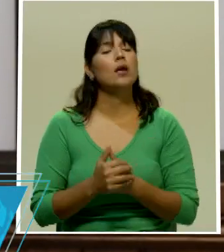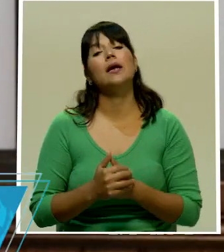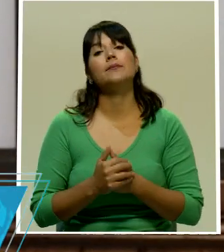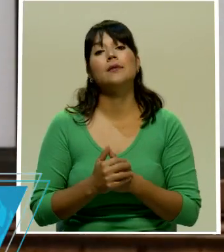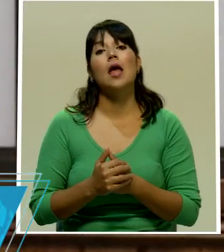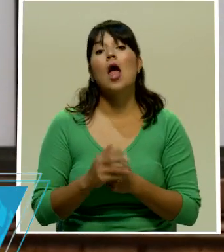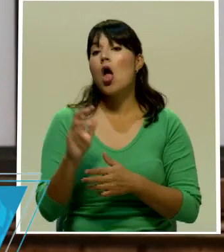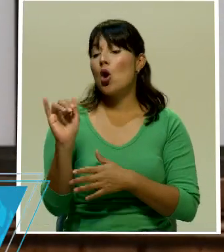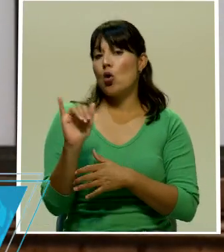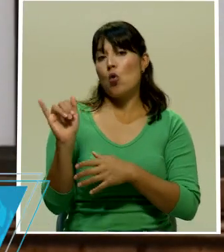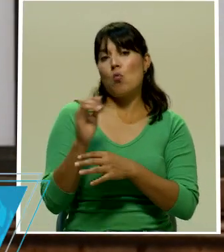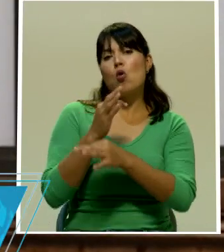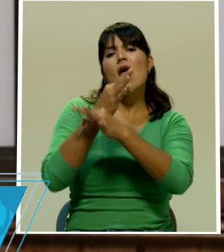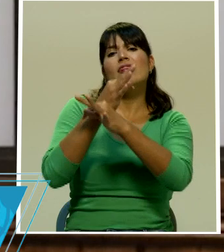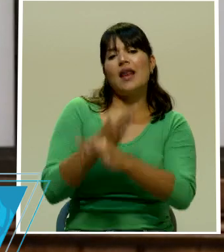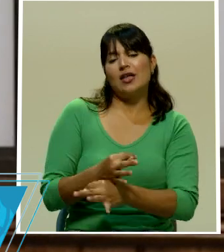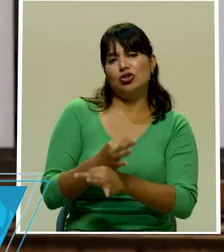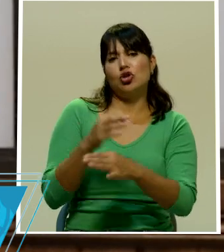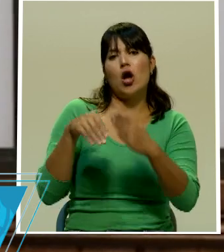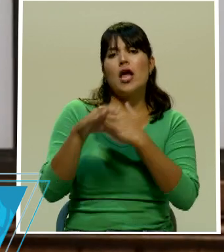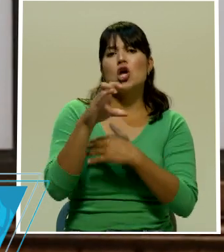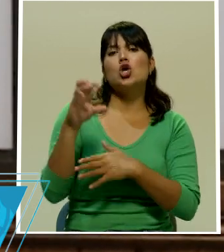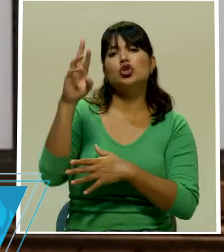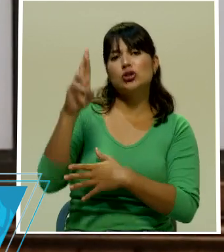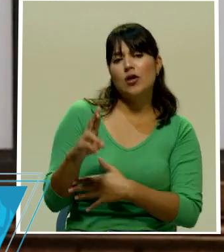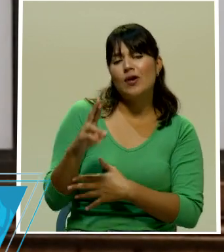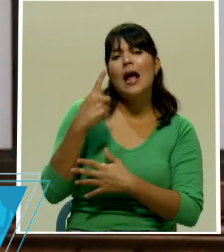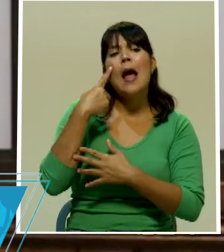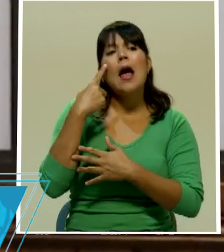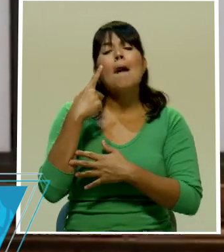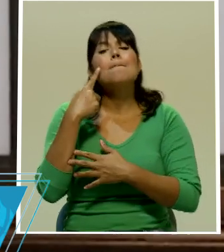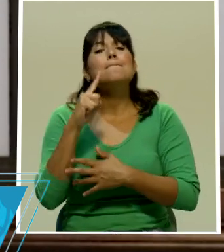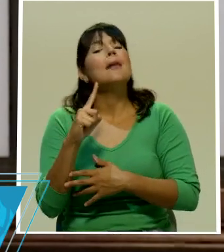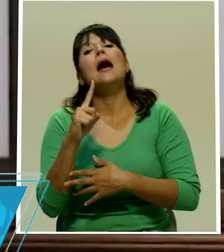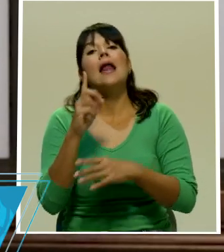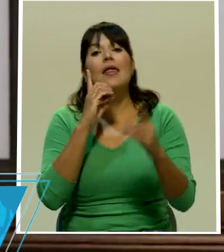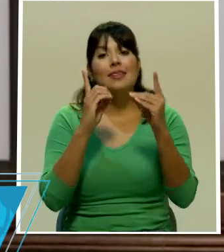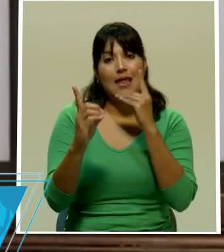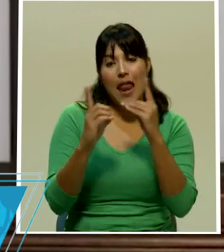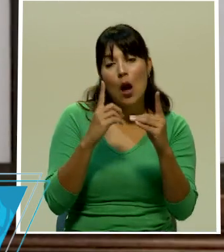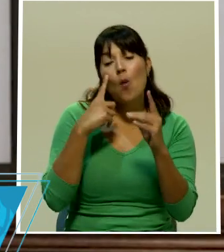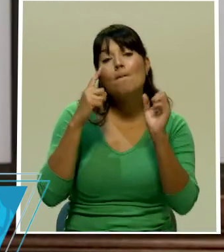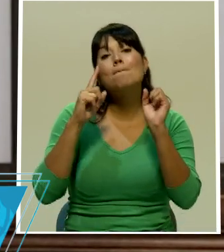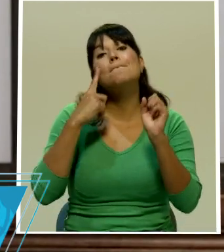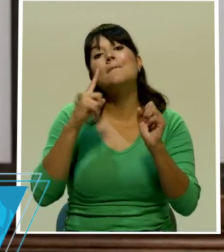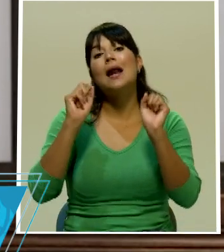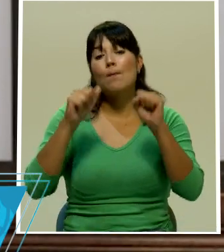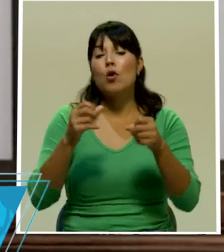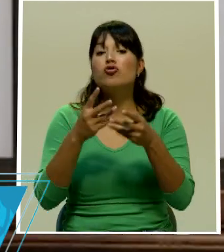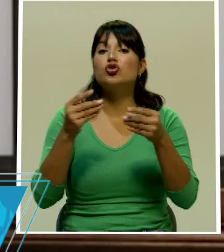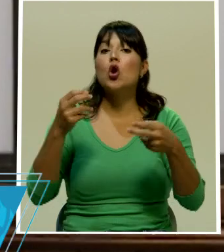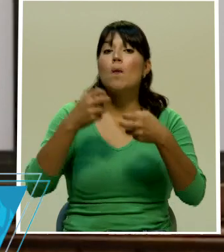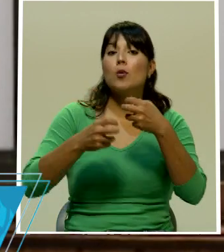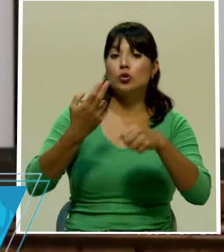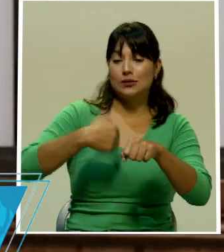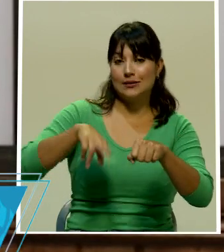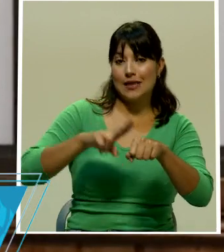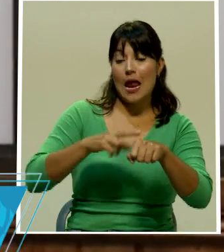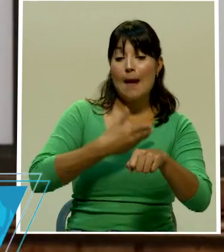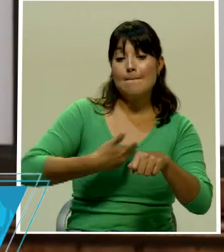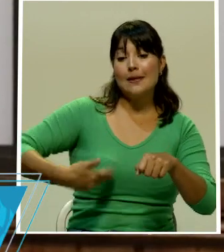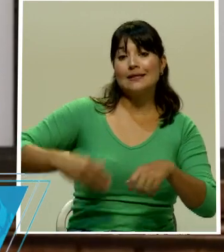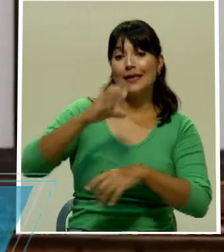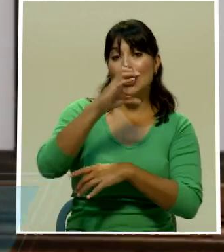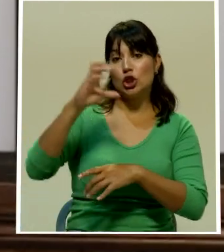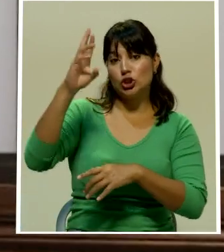la tradición costarricense de diálogo para solventar los grandes problemas nacionales el presidente de la república y el presidente de la asamblea